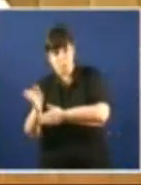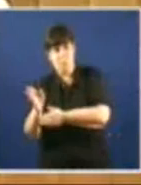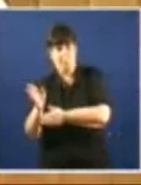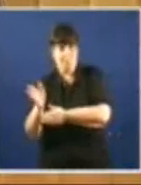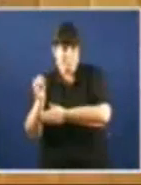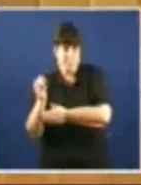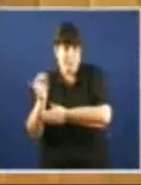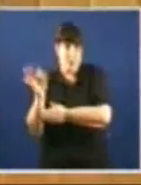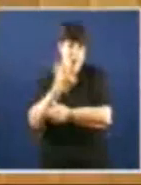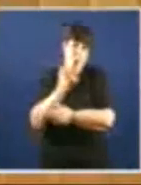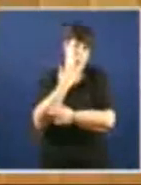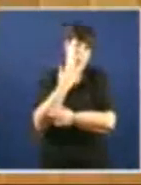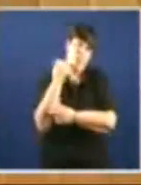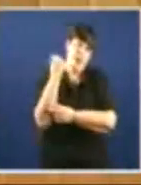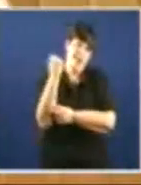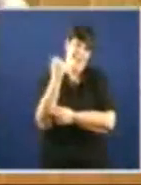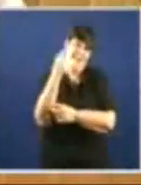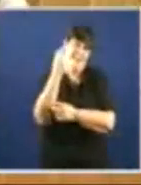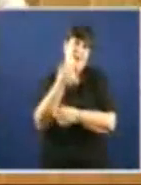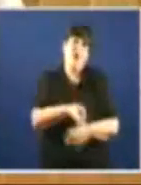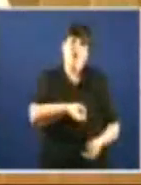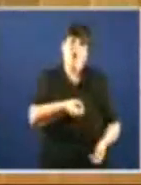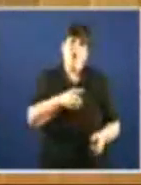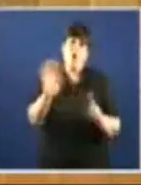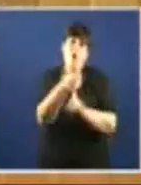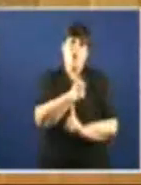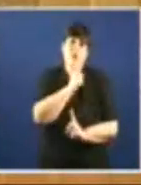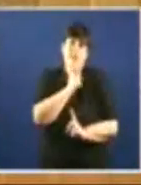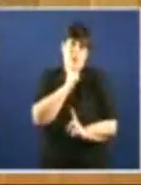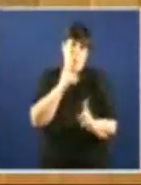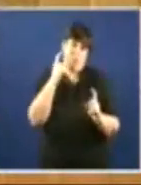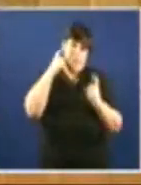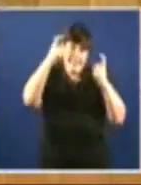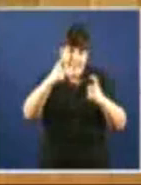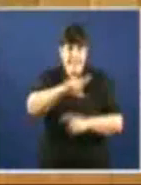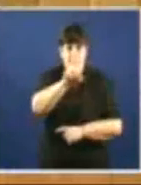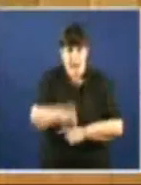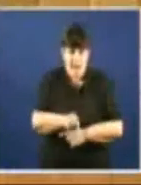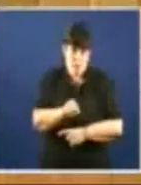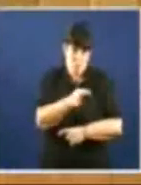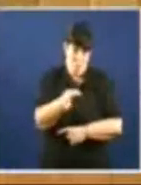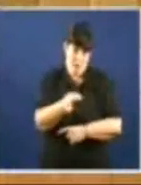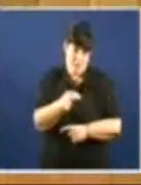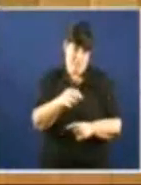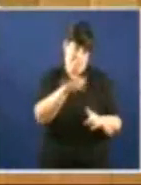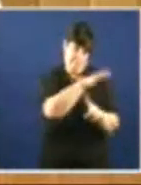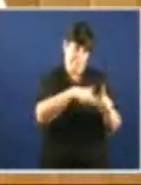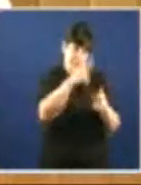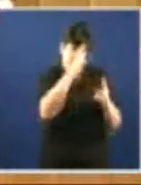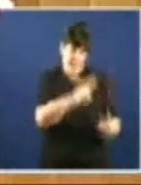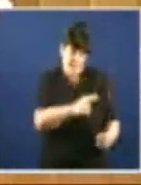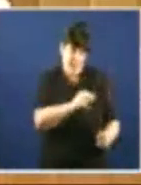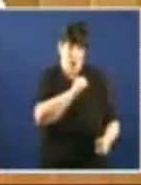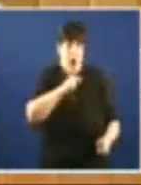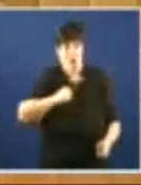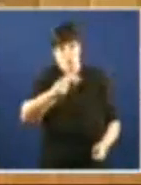Aproveitando O potencial Deste país Para ter un modelo Máis limpo Máis barato Máis racional Descentralizando E centrado No autoconsumo Pero hai